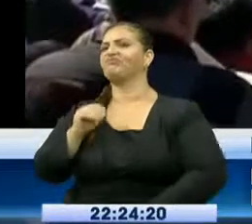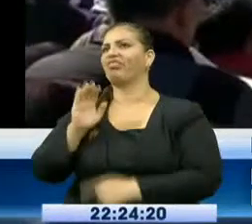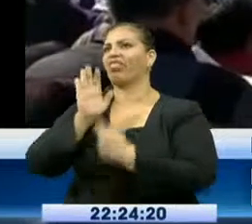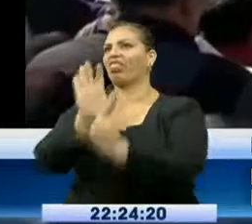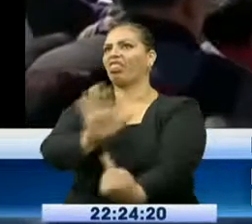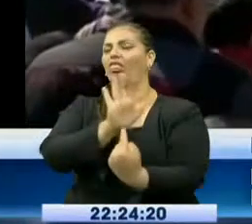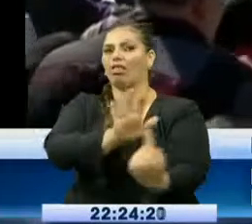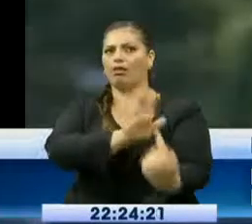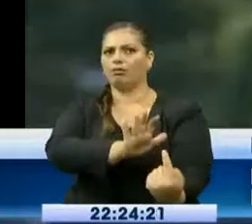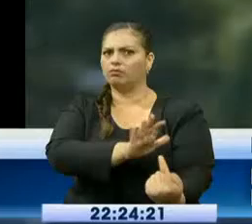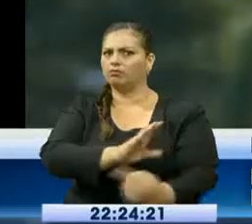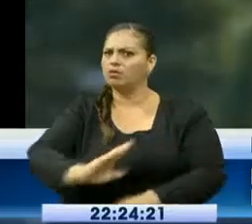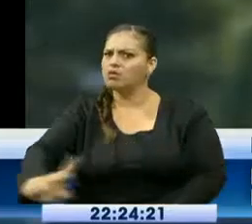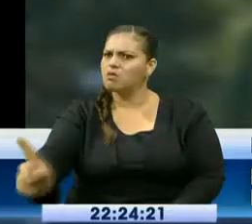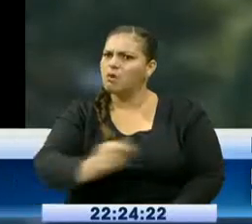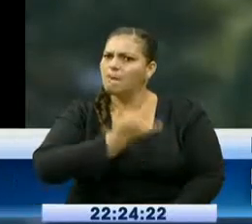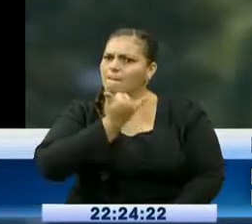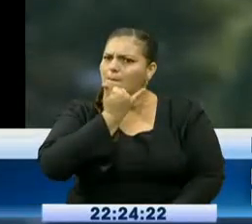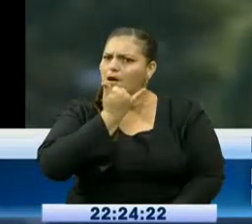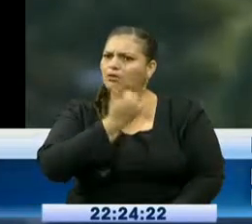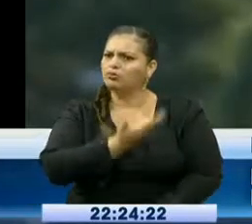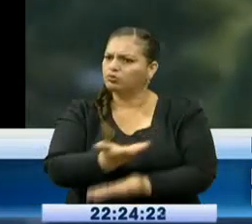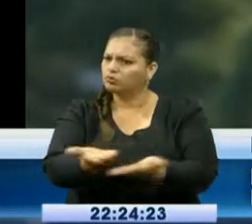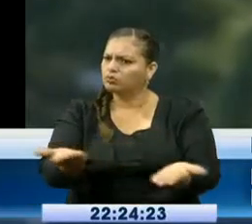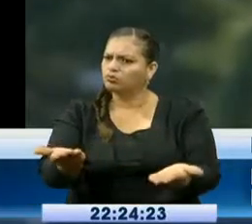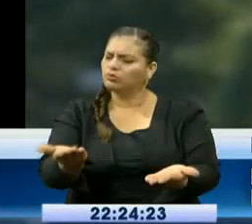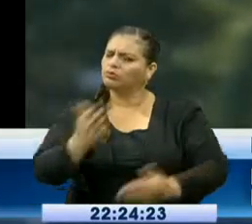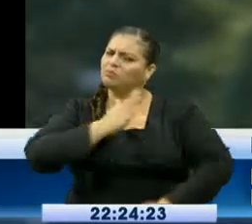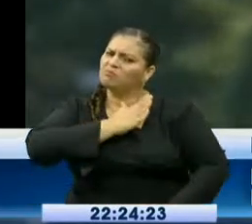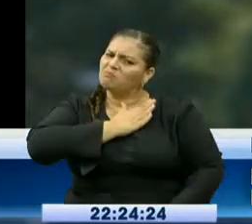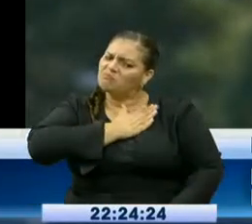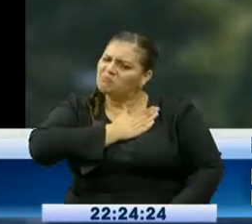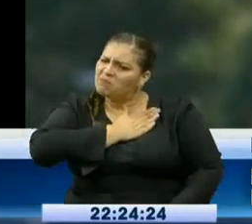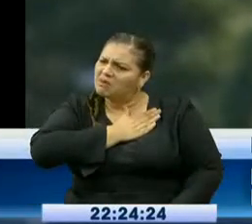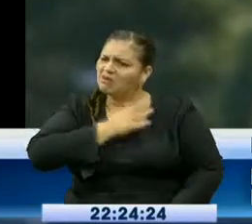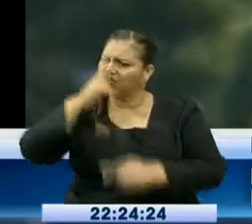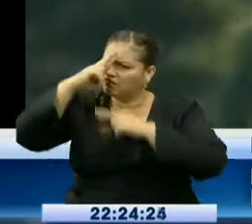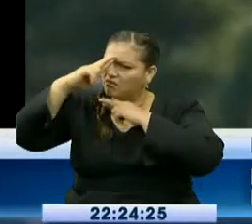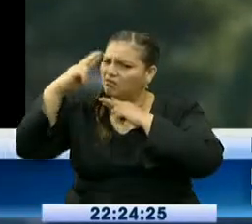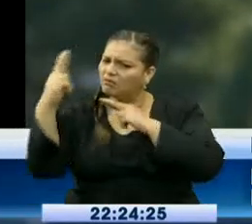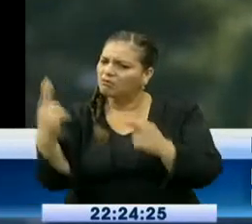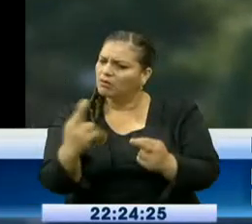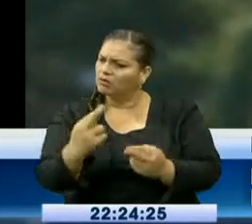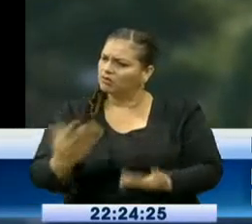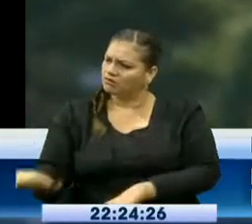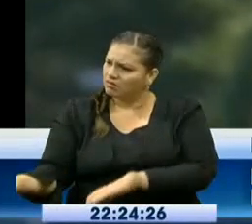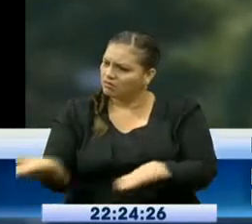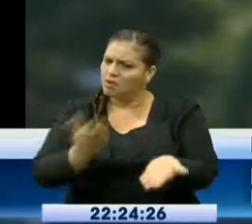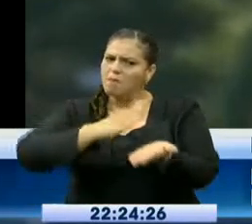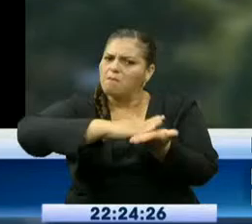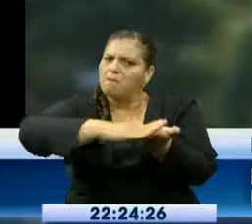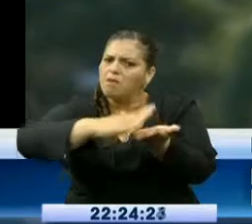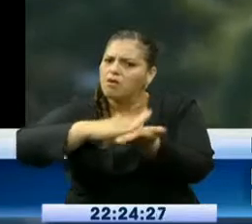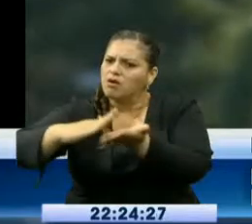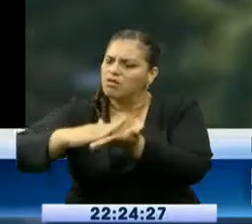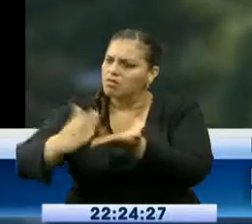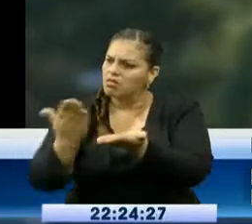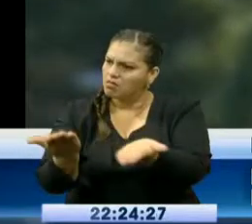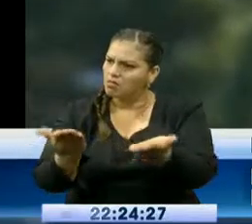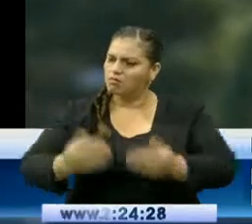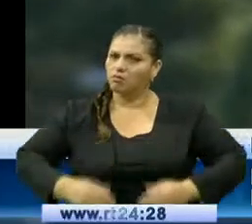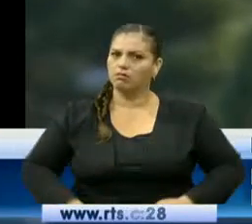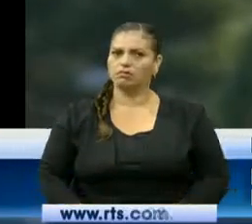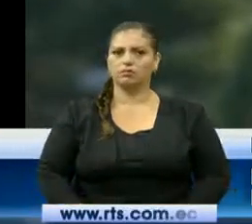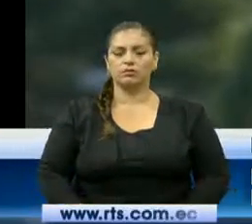grupos. ¡Qué tristeza! ¡Qué bien nos haría a todos hacer un